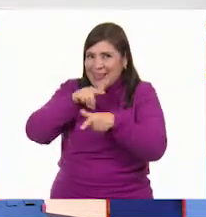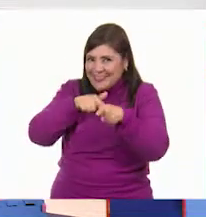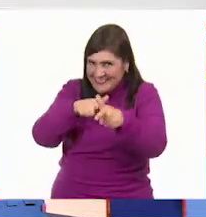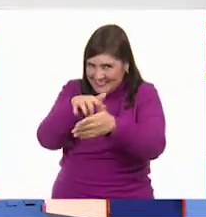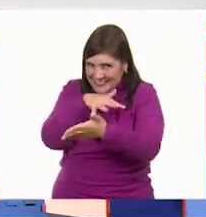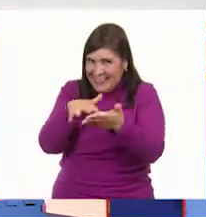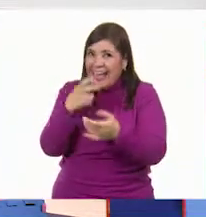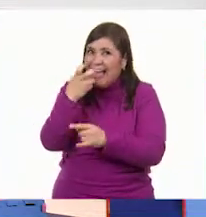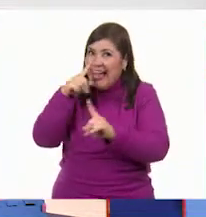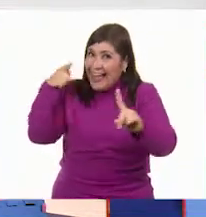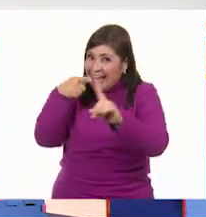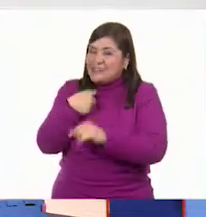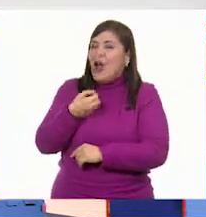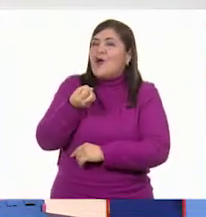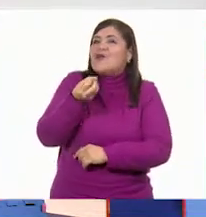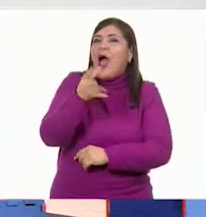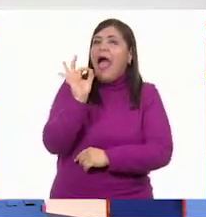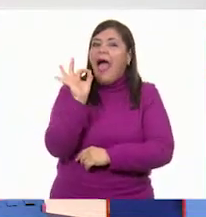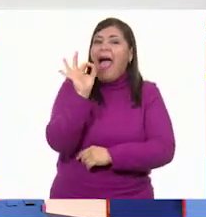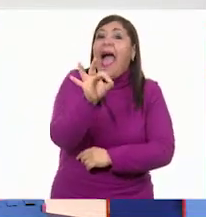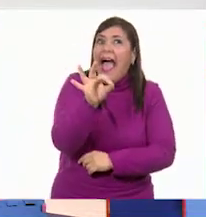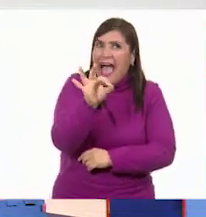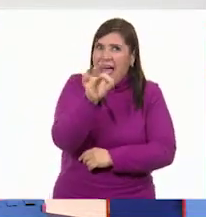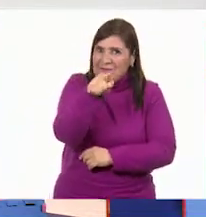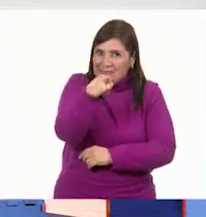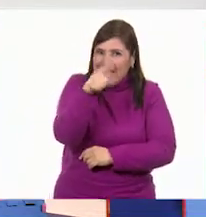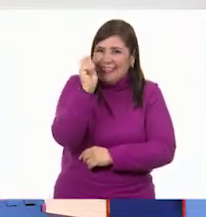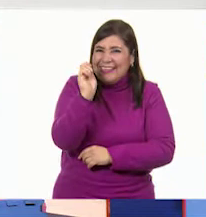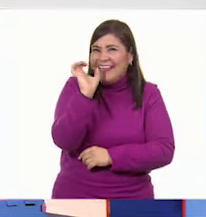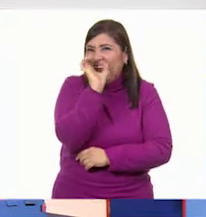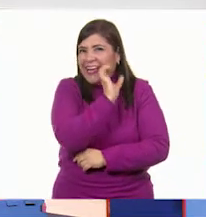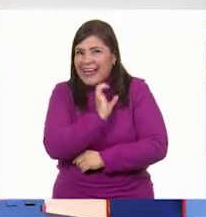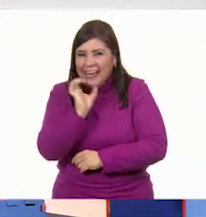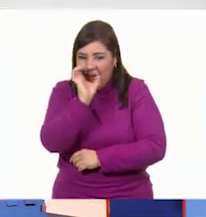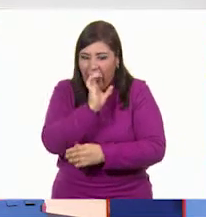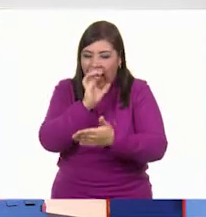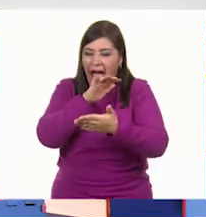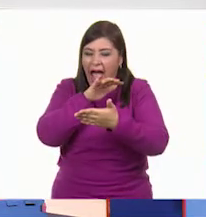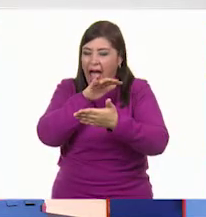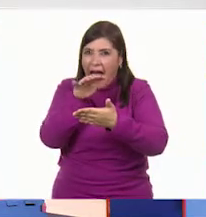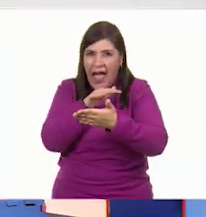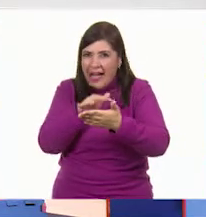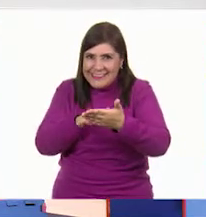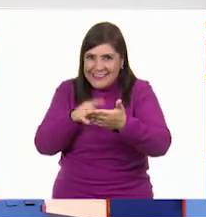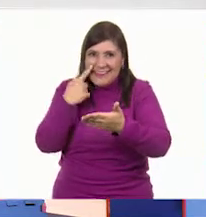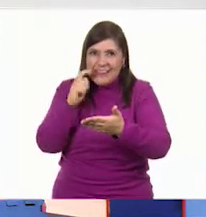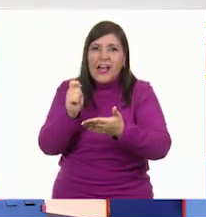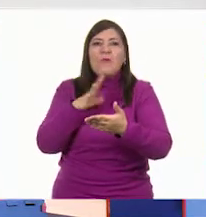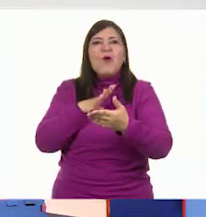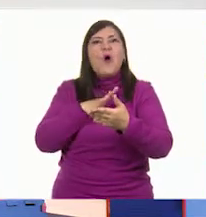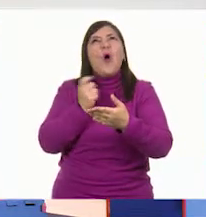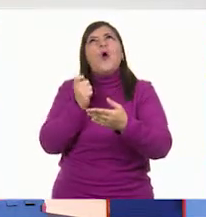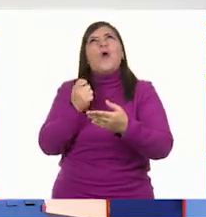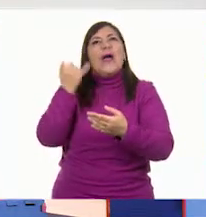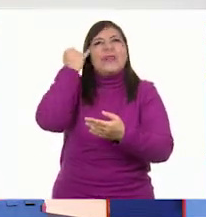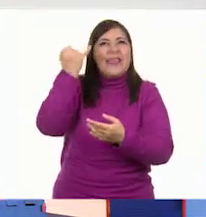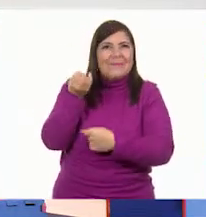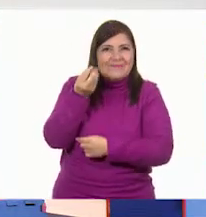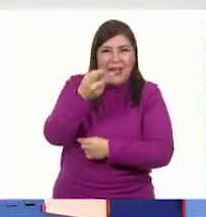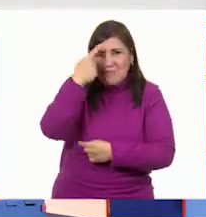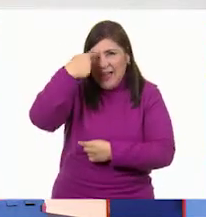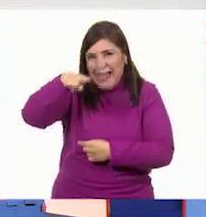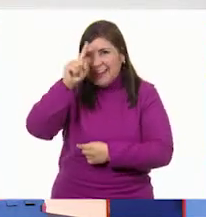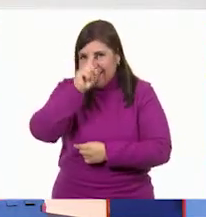de eso se trata, de sembrar esa curiosidad en las personas con las frases para recomendar.